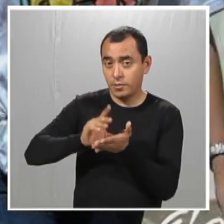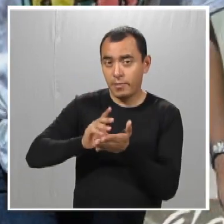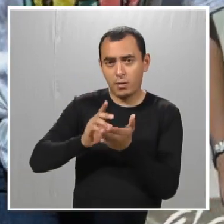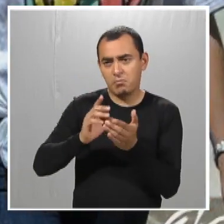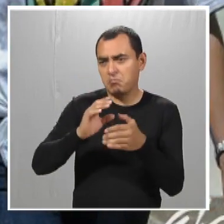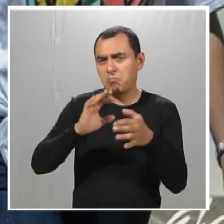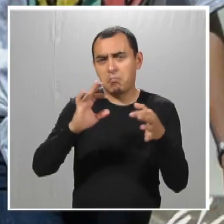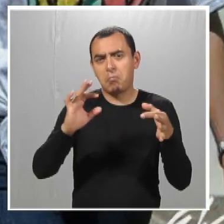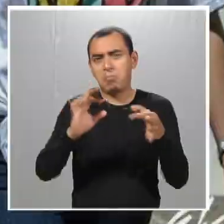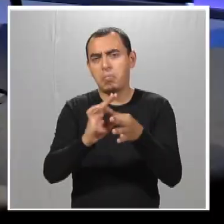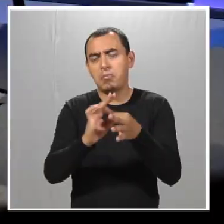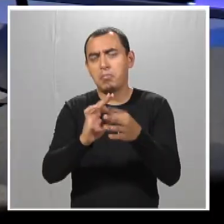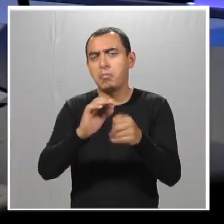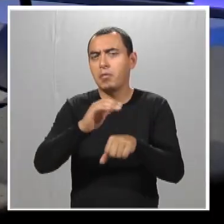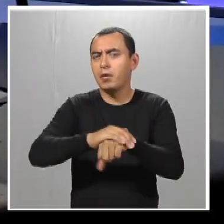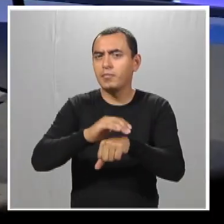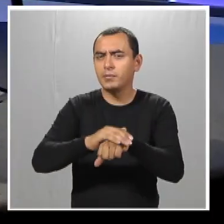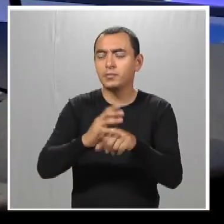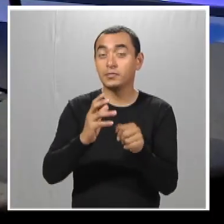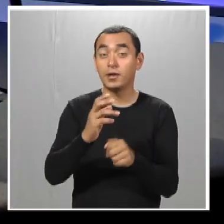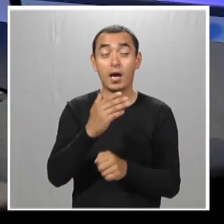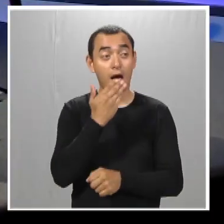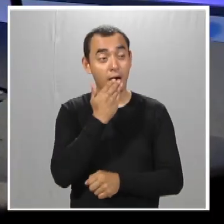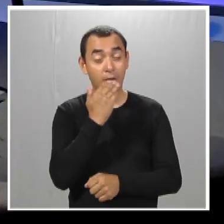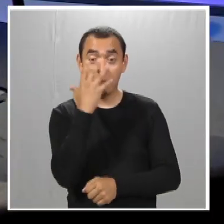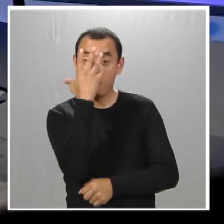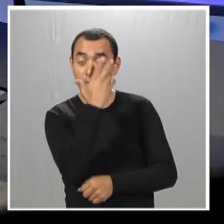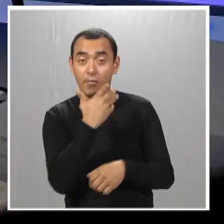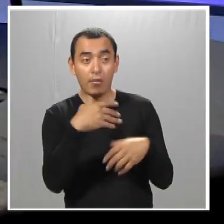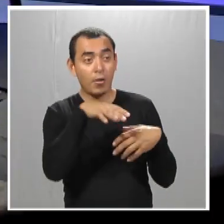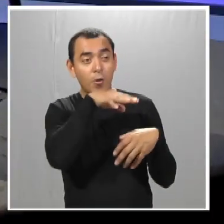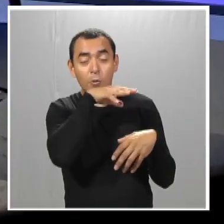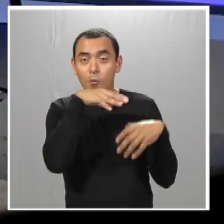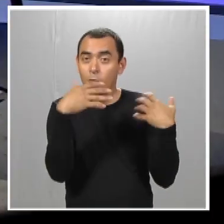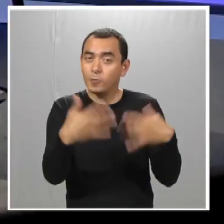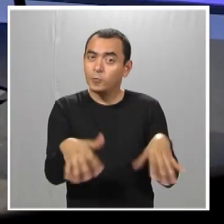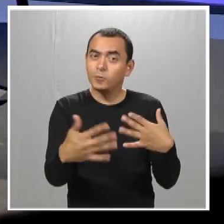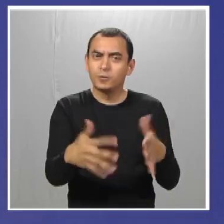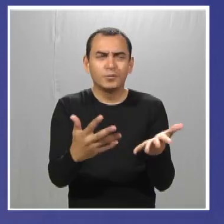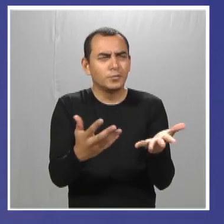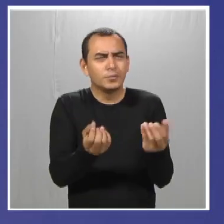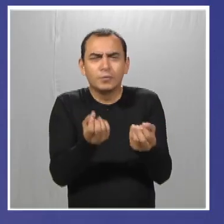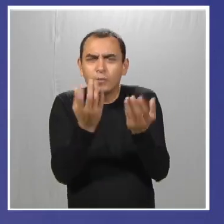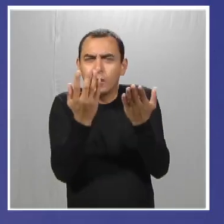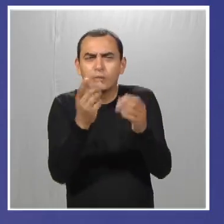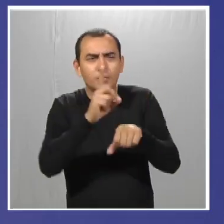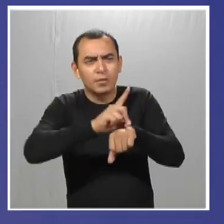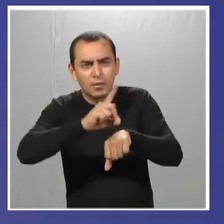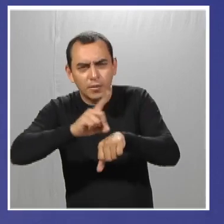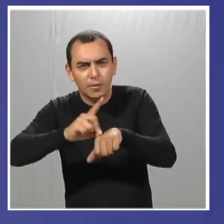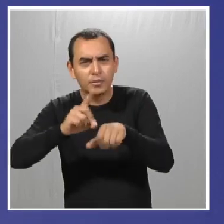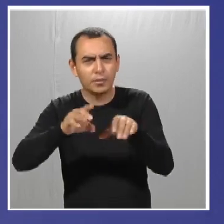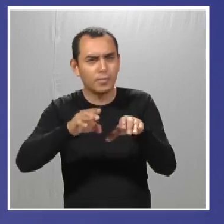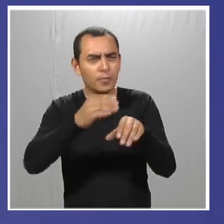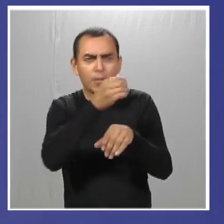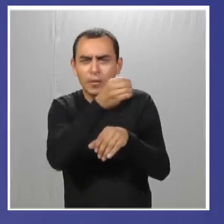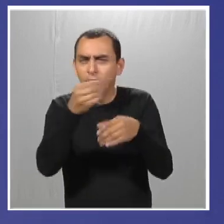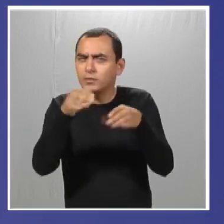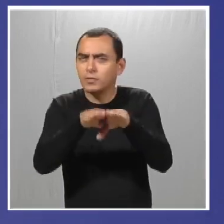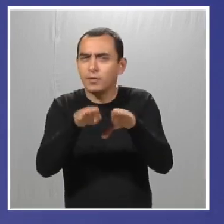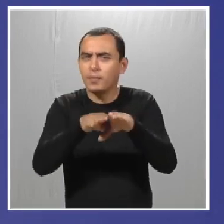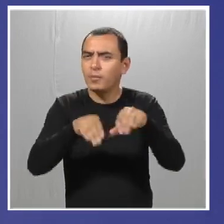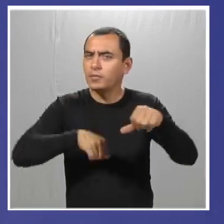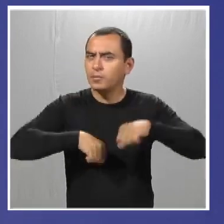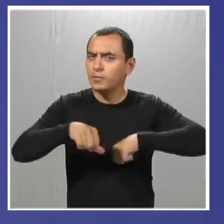enlazo la amistad. ¡Qué padre! En este caso, pues, ¿hace cuánto tiempo es diario o cómo se van